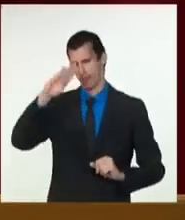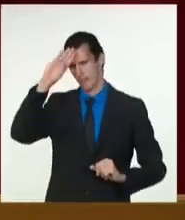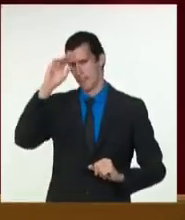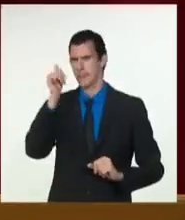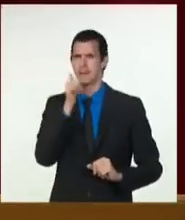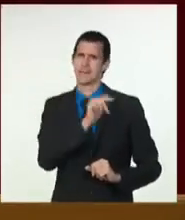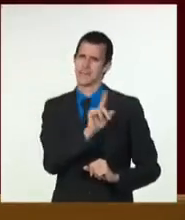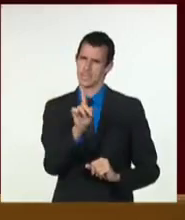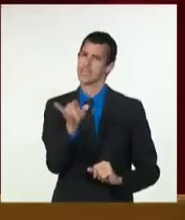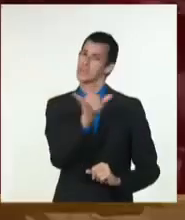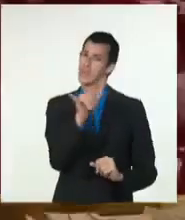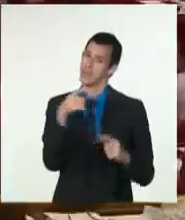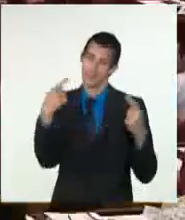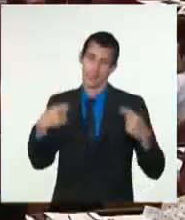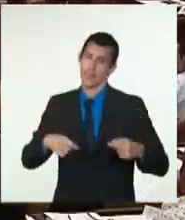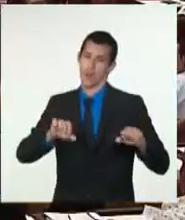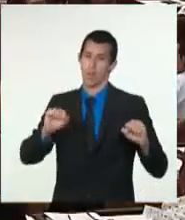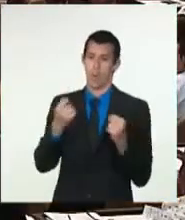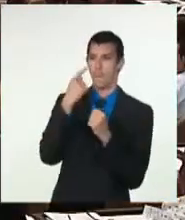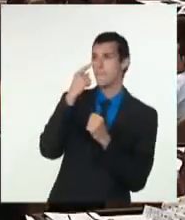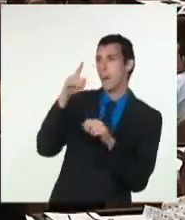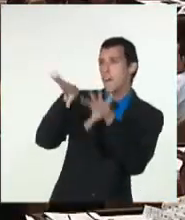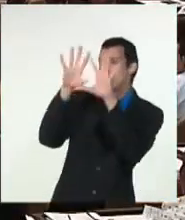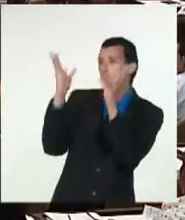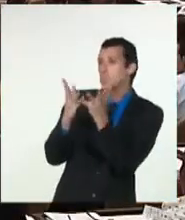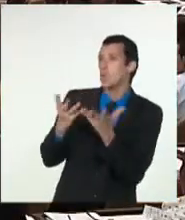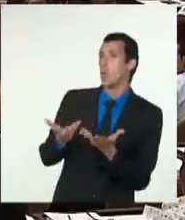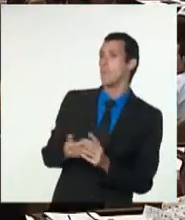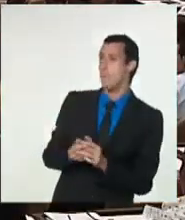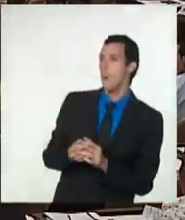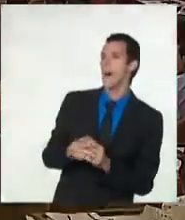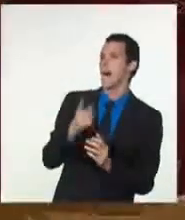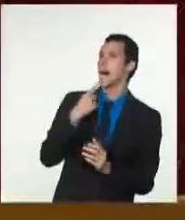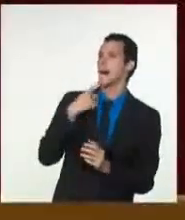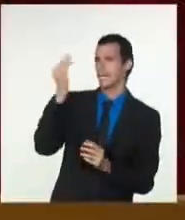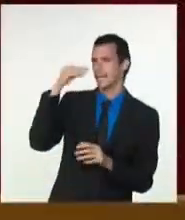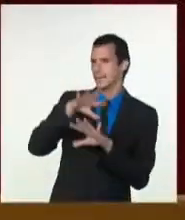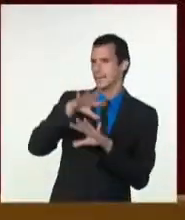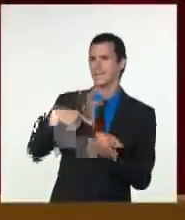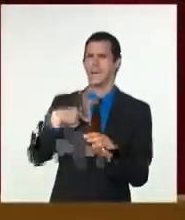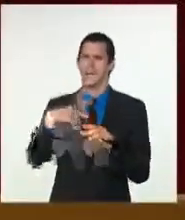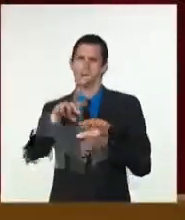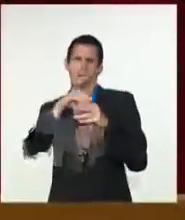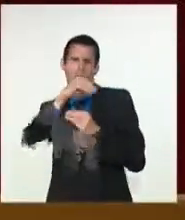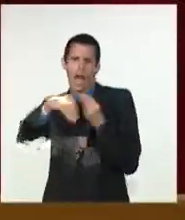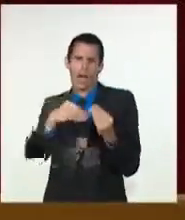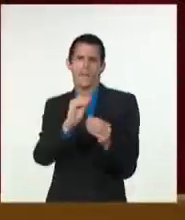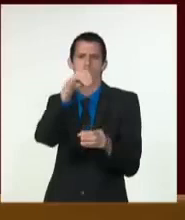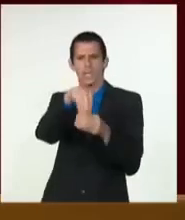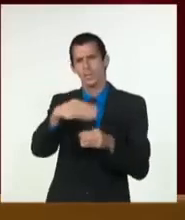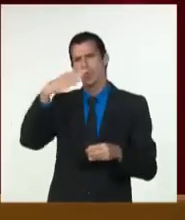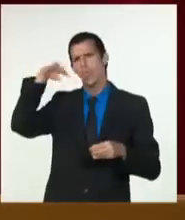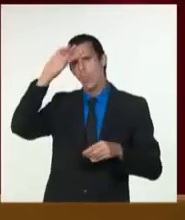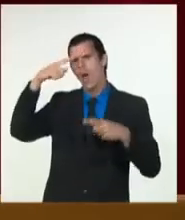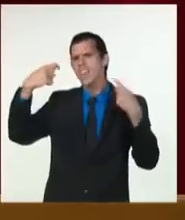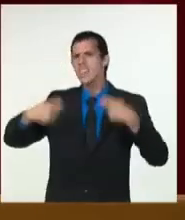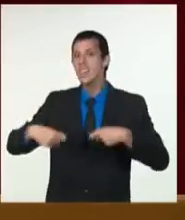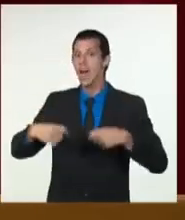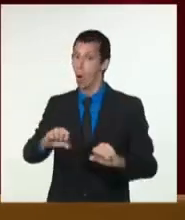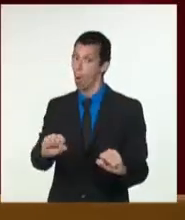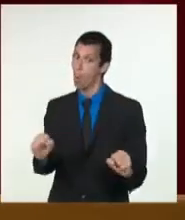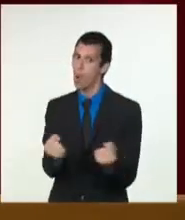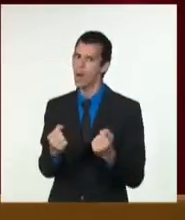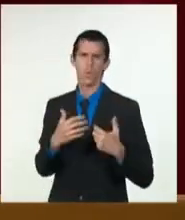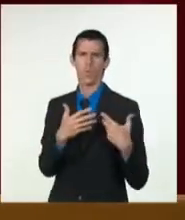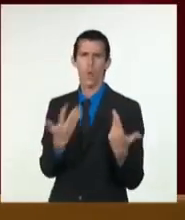acompañado de un programa de estabilización macroeconómica en los próximos tres años como garantía para lograr un entorno